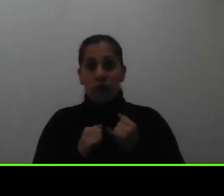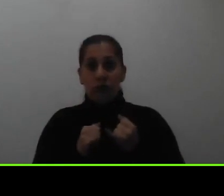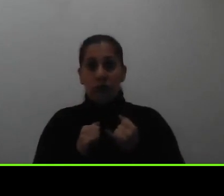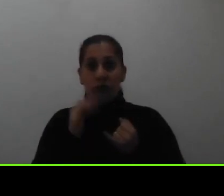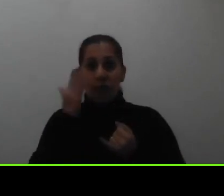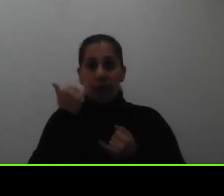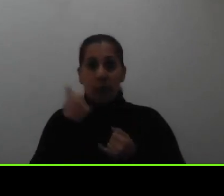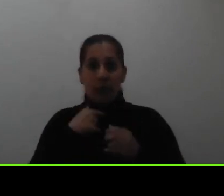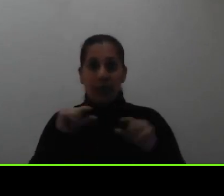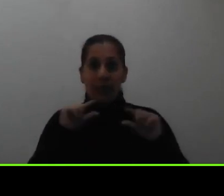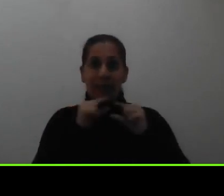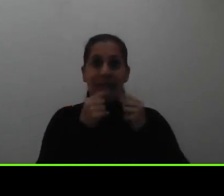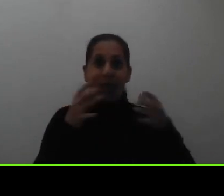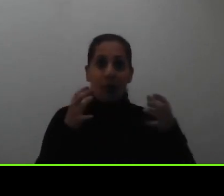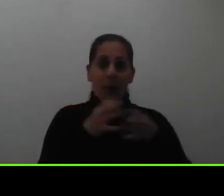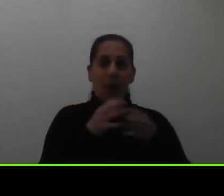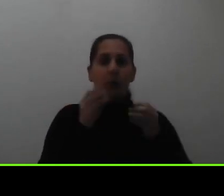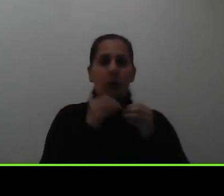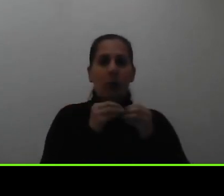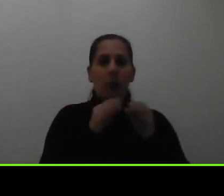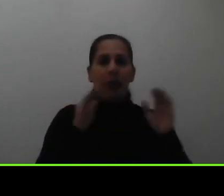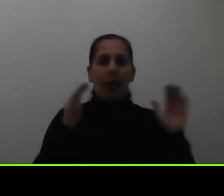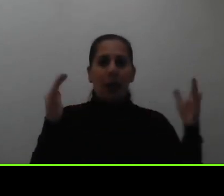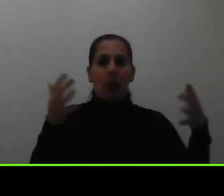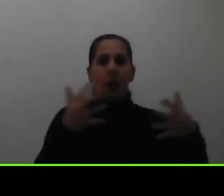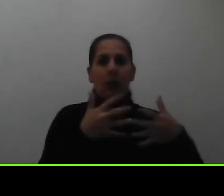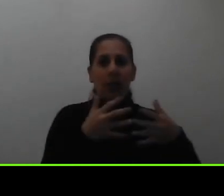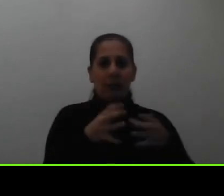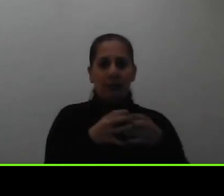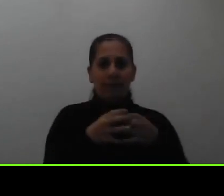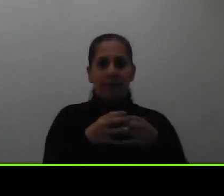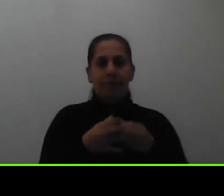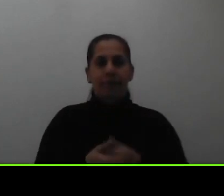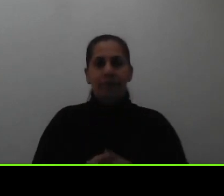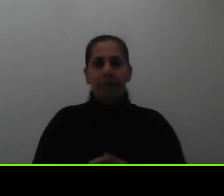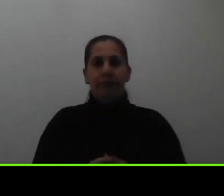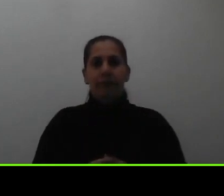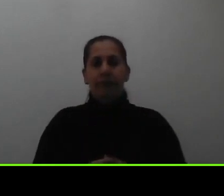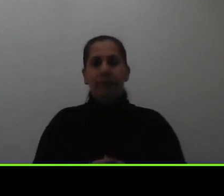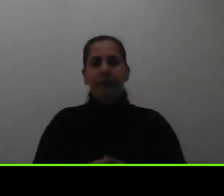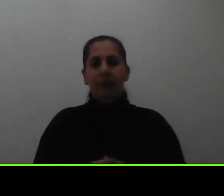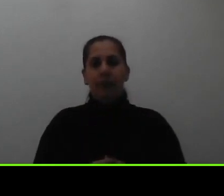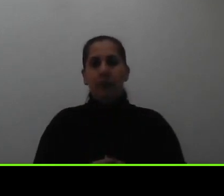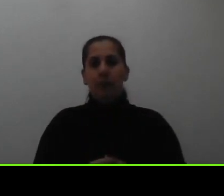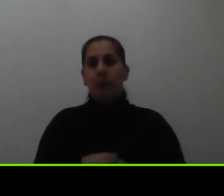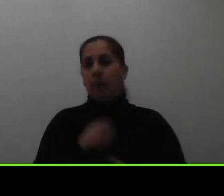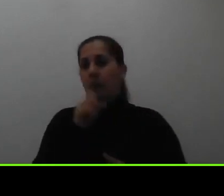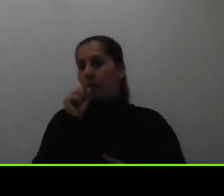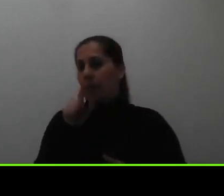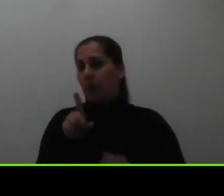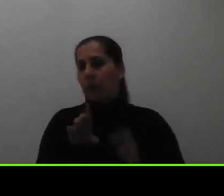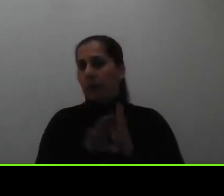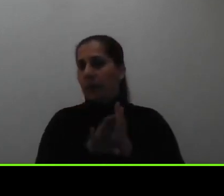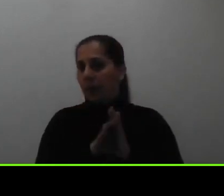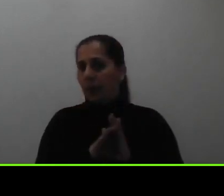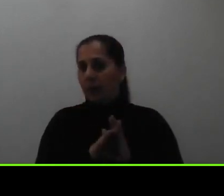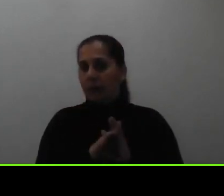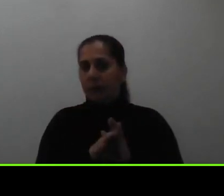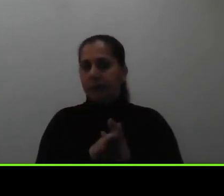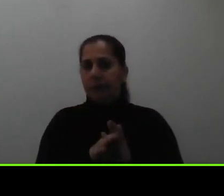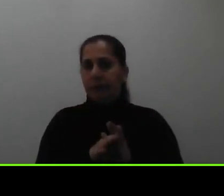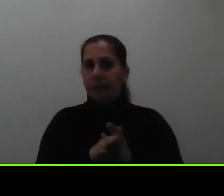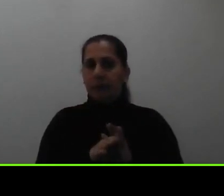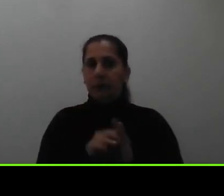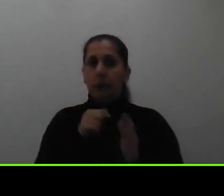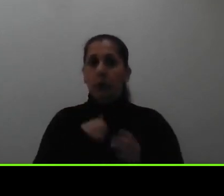las agrupamos para poder abordarlas de forma conjunta entonces nos preguntan por ejemplo ¿qué se debe hacer